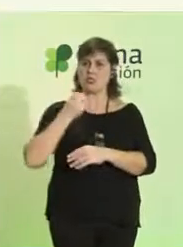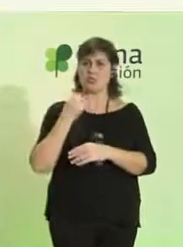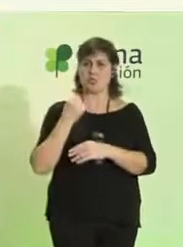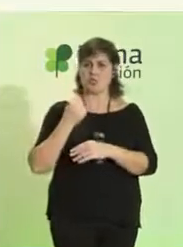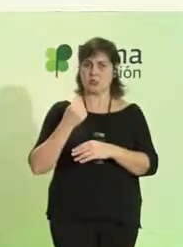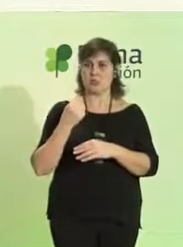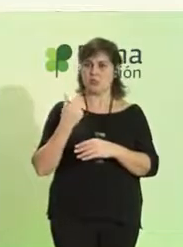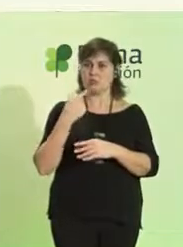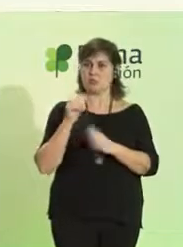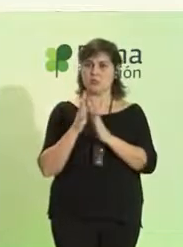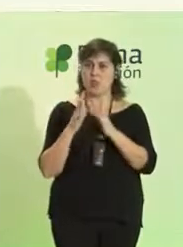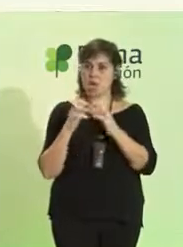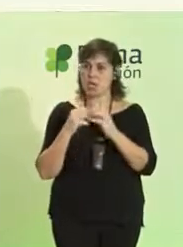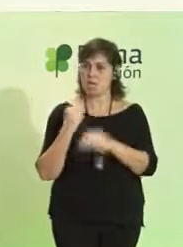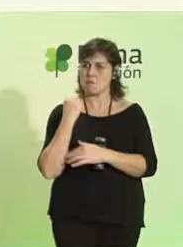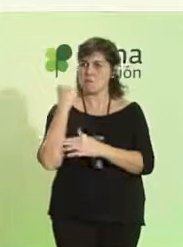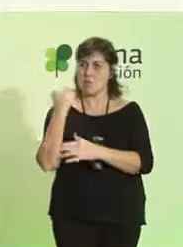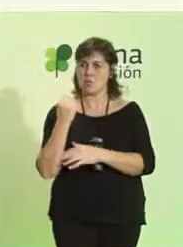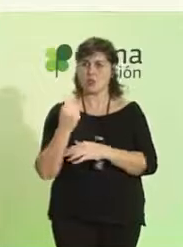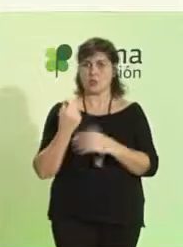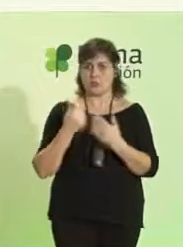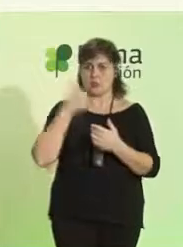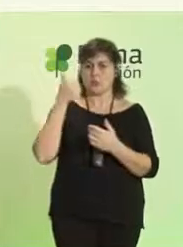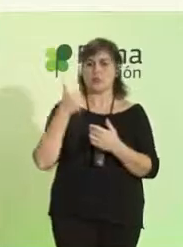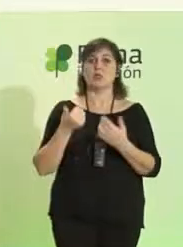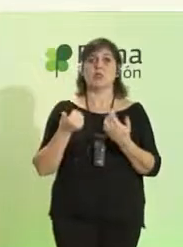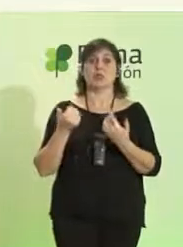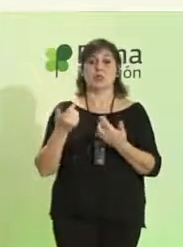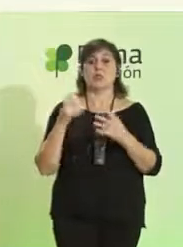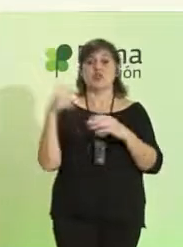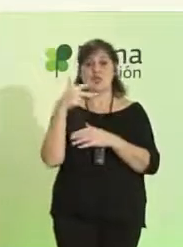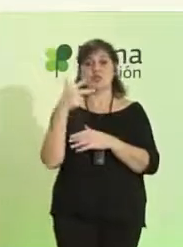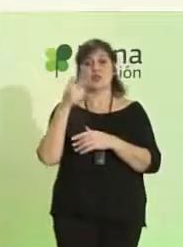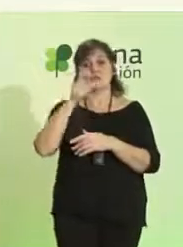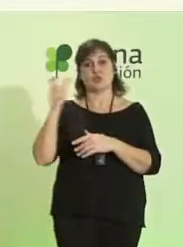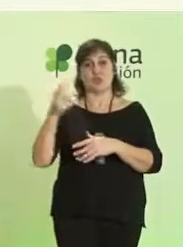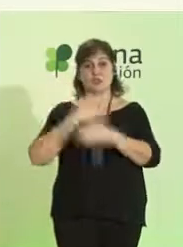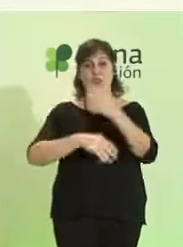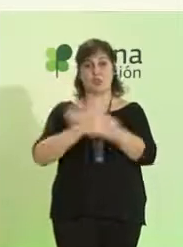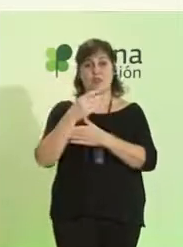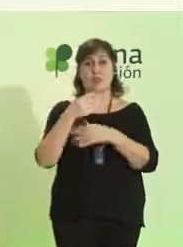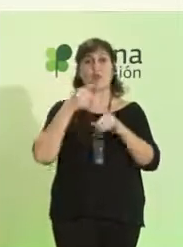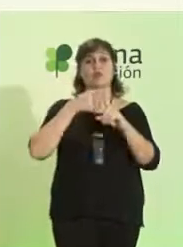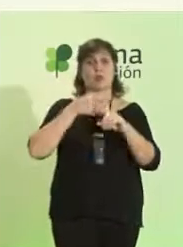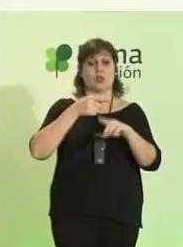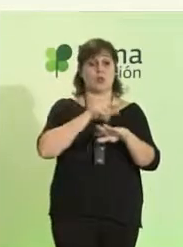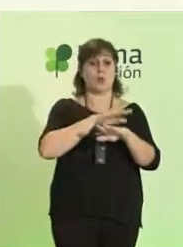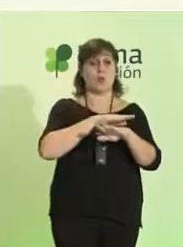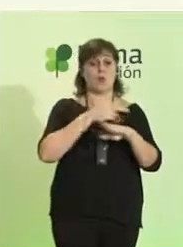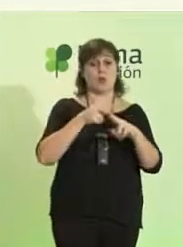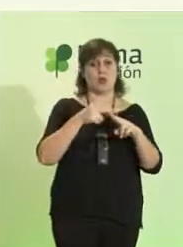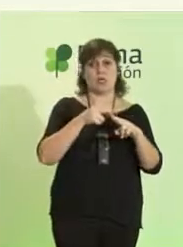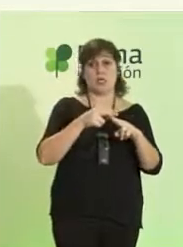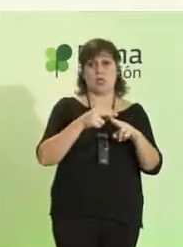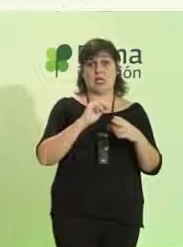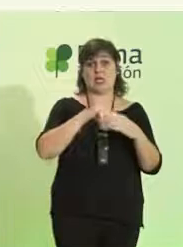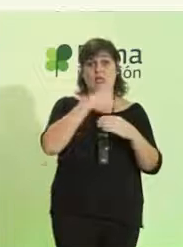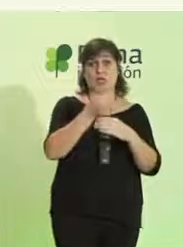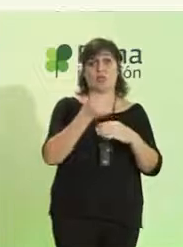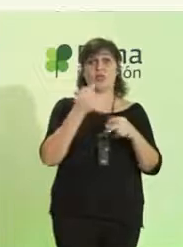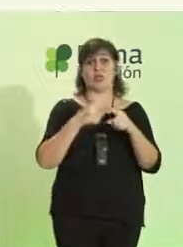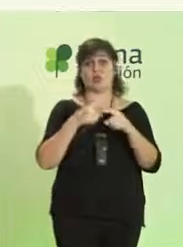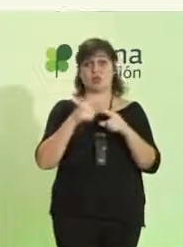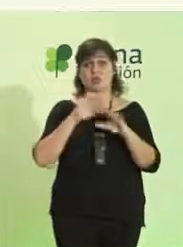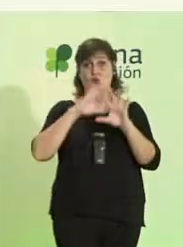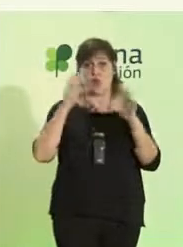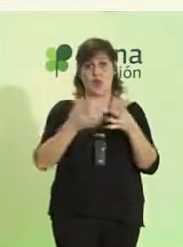apoyar más los derechos de las personas con discapacidad, desde nuestra política exterior y de asuntos globales. Esa es mi tarea,